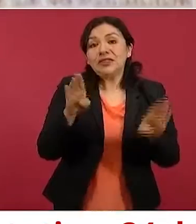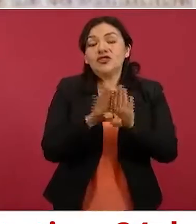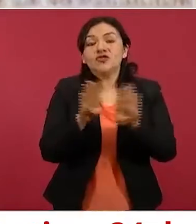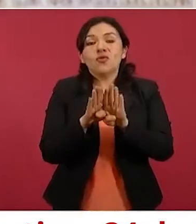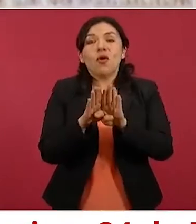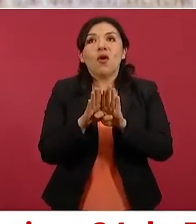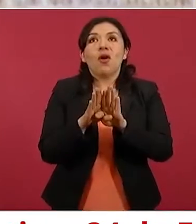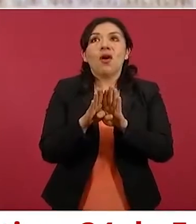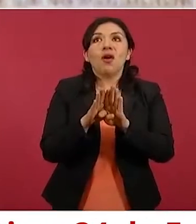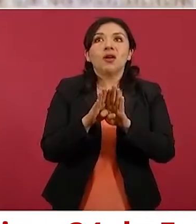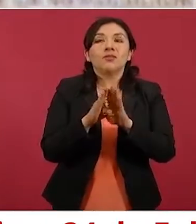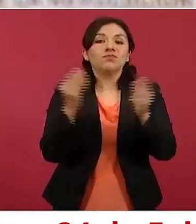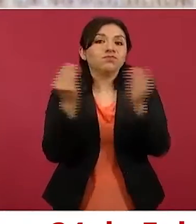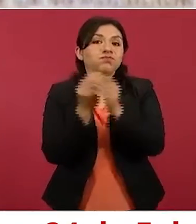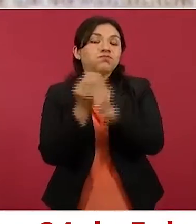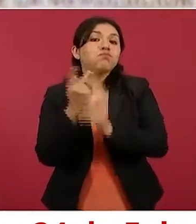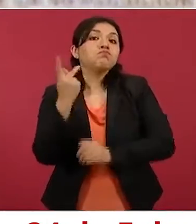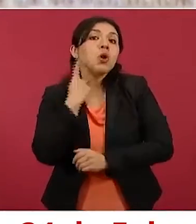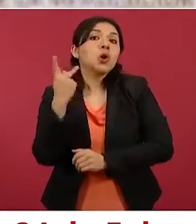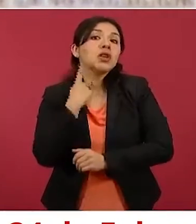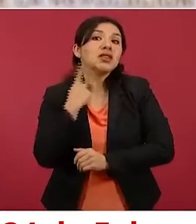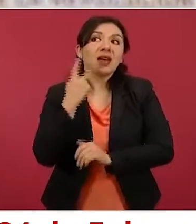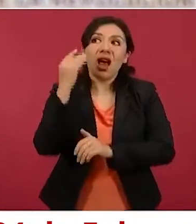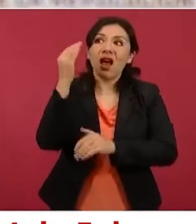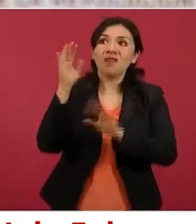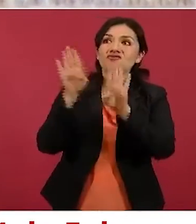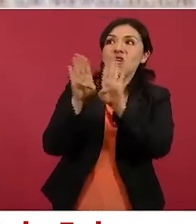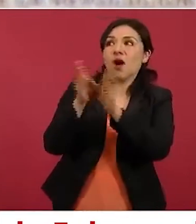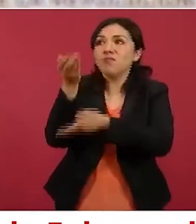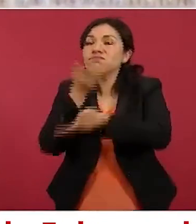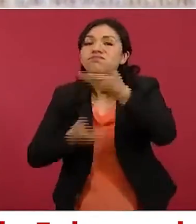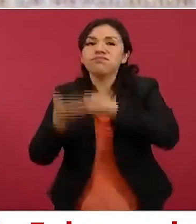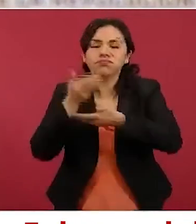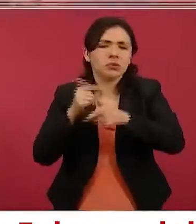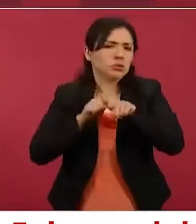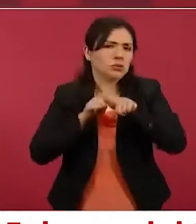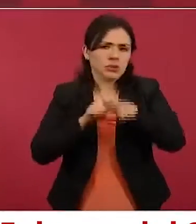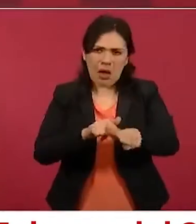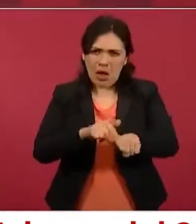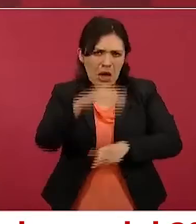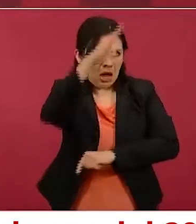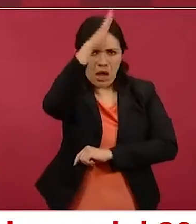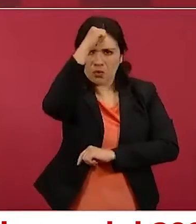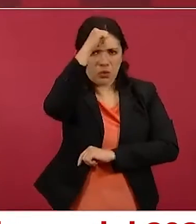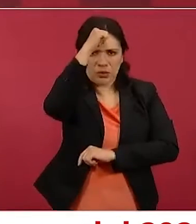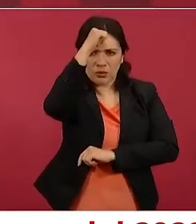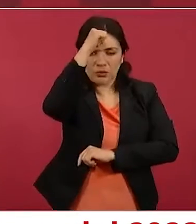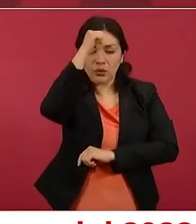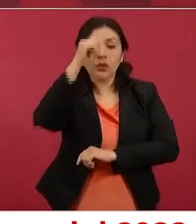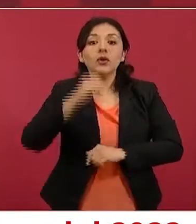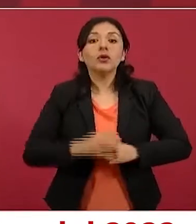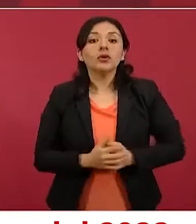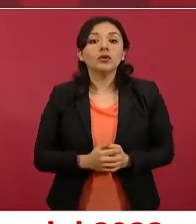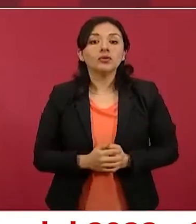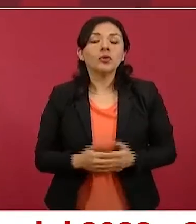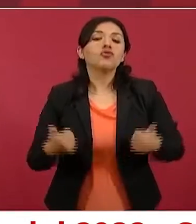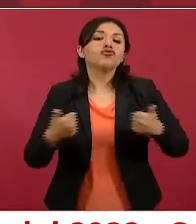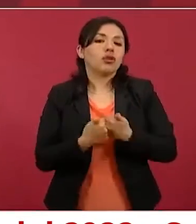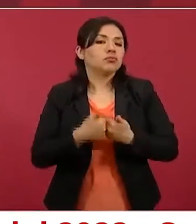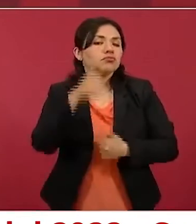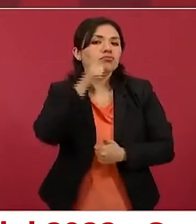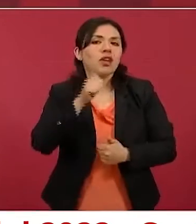Nos vamos a seguir conduciendo, promoviendo